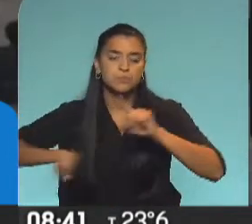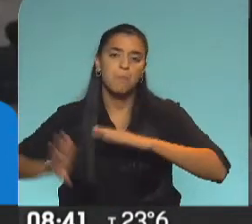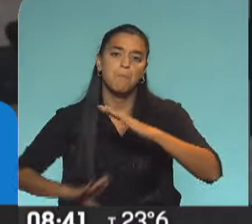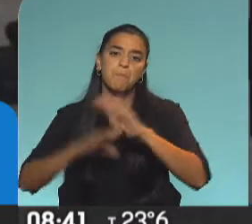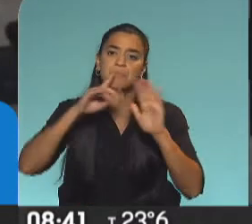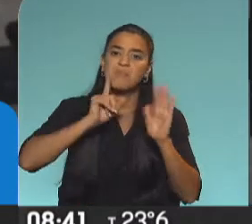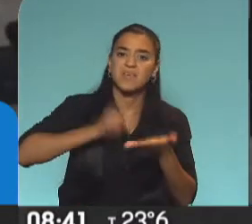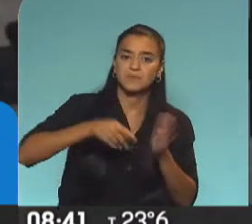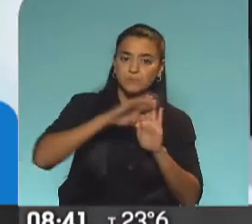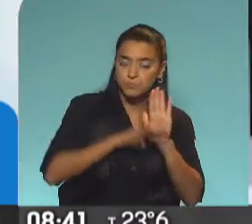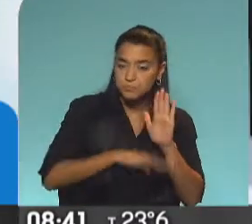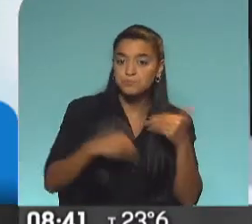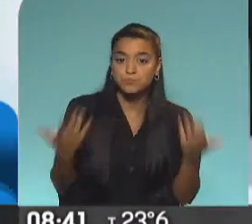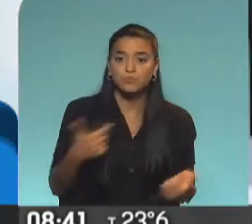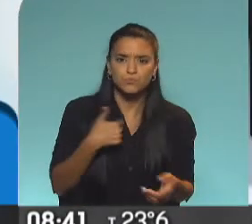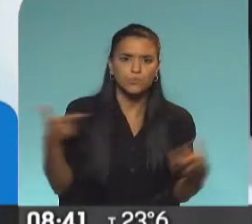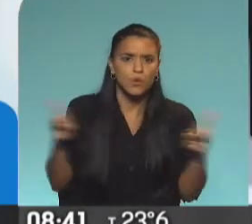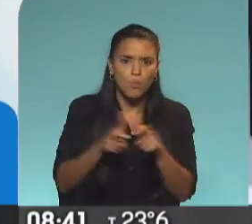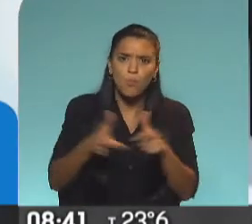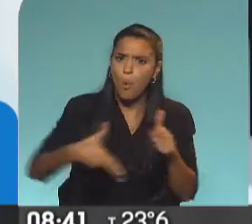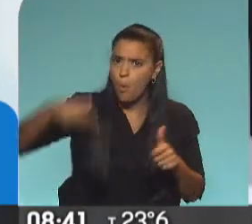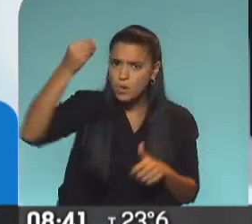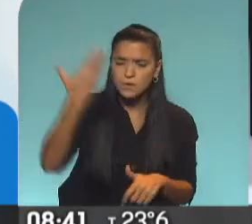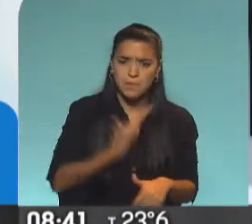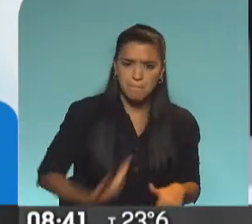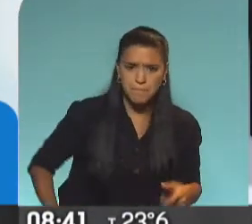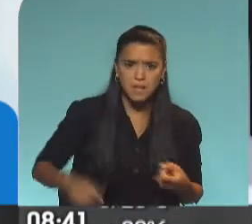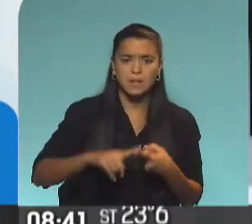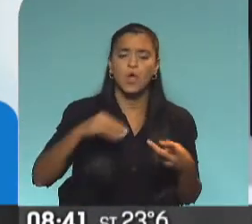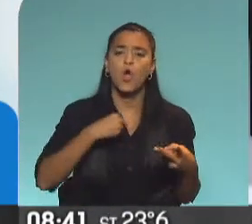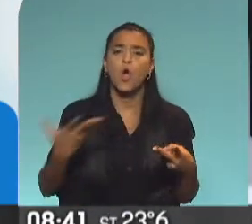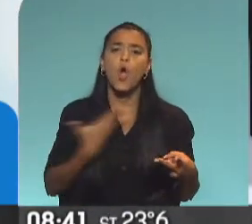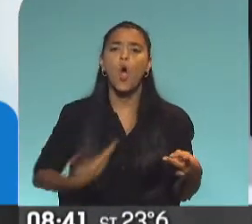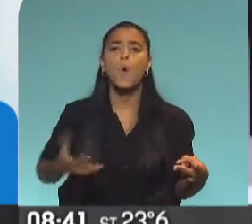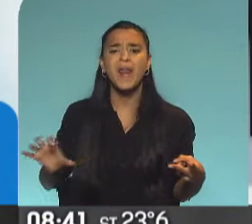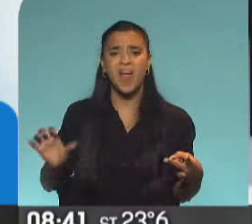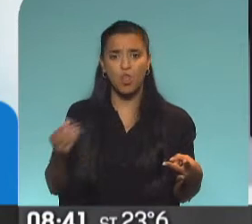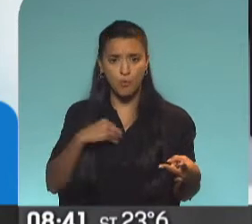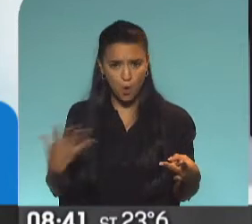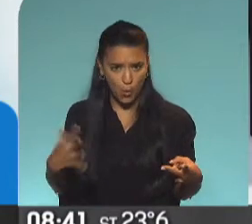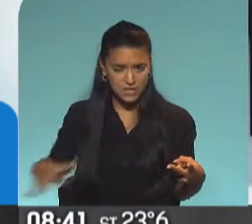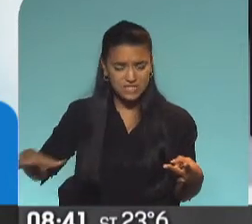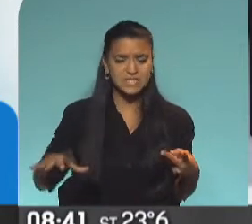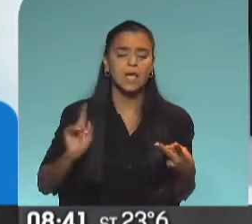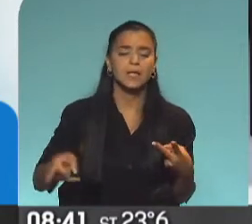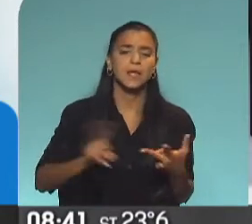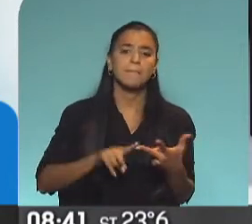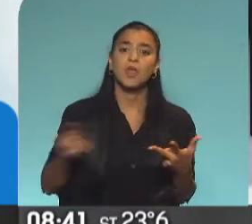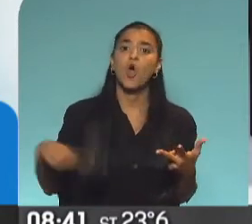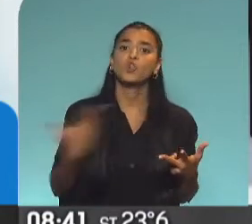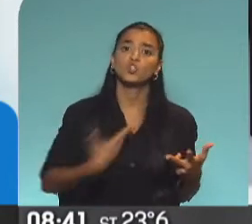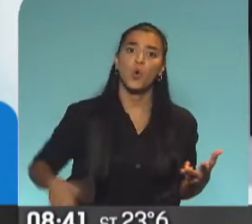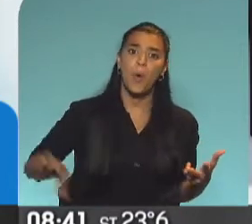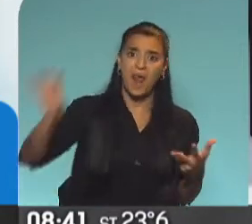supuesto, yo me reuní varias veces con el presidente, el gobernador de la Provincia de Buenos Aires y el resto de los gobernadores.